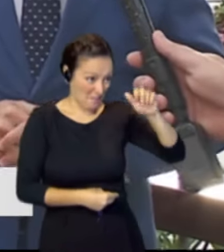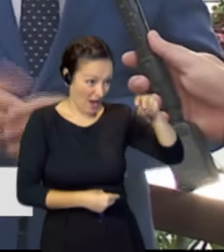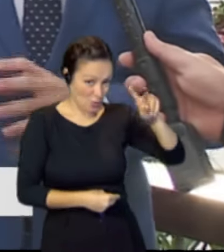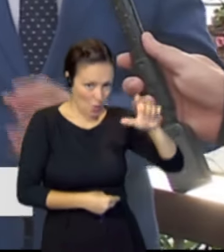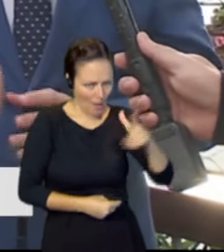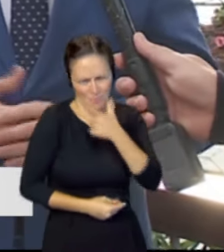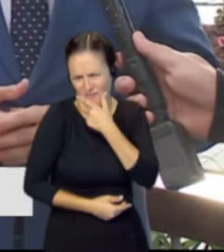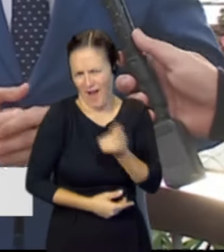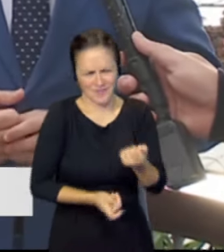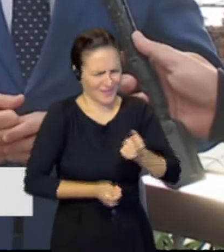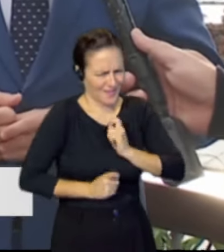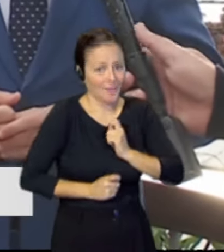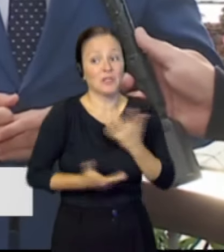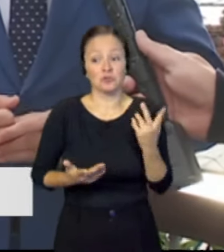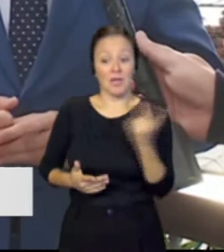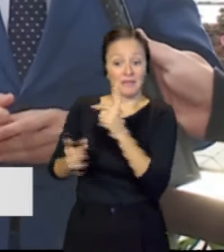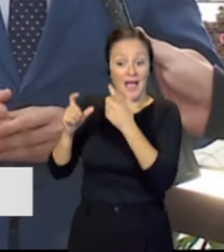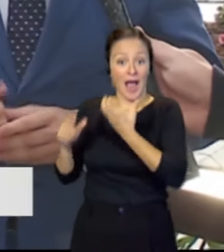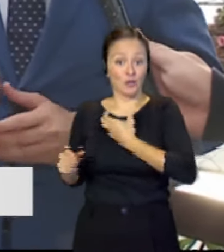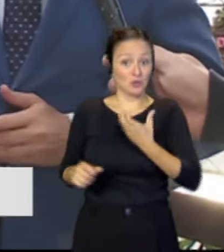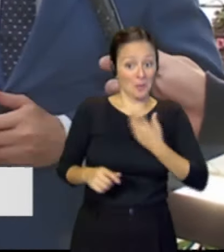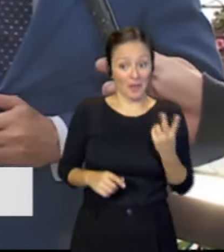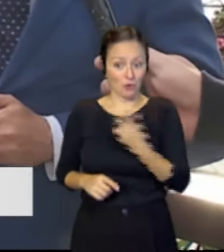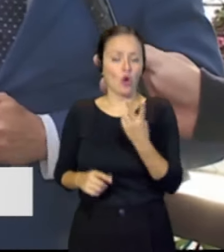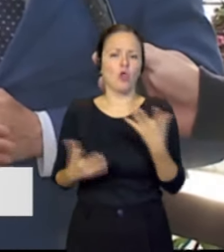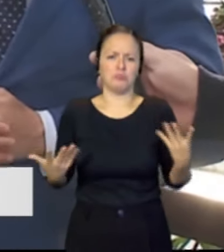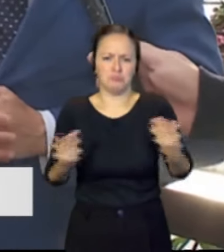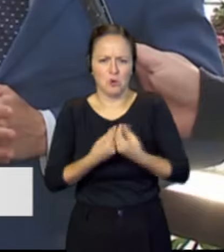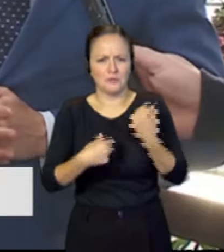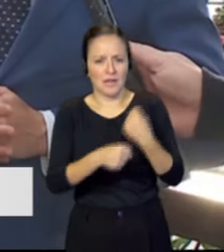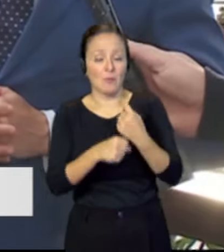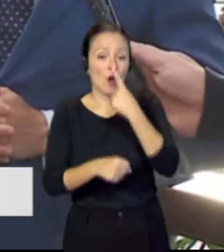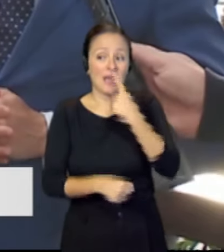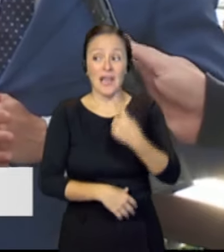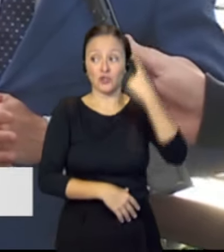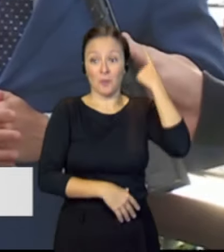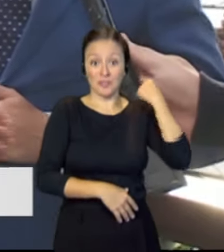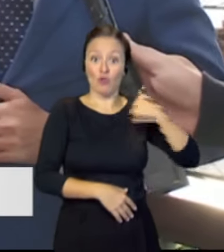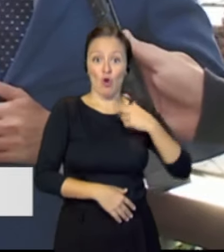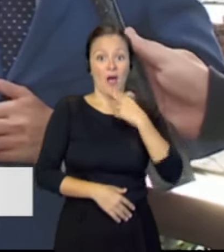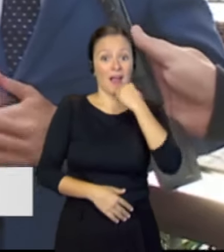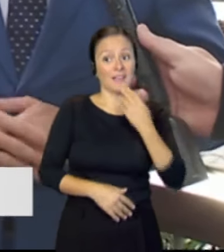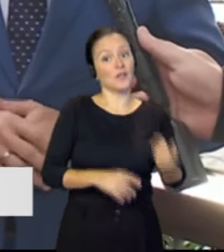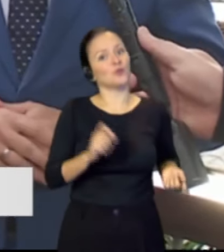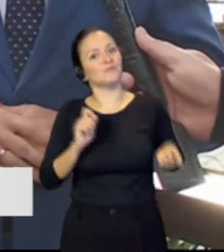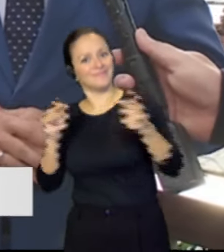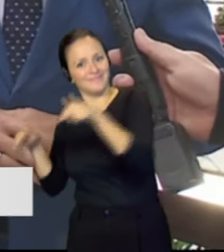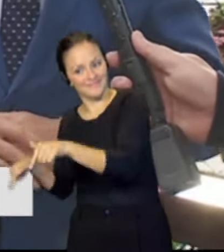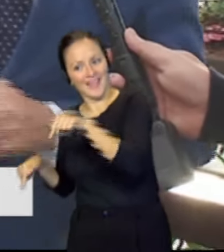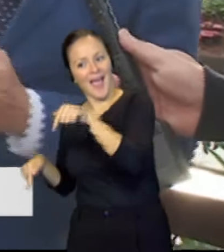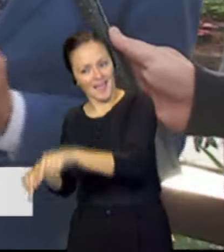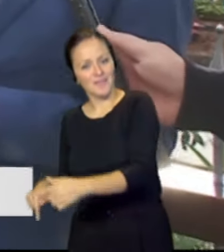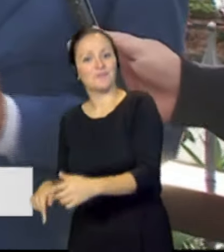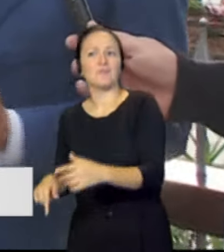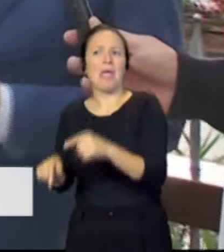Y de estas dos corporaciones, pues estamos trabajando de la mano. El año pasado hice yo la visita a Calatayug, se me encomendó pues